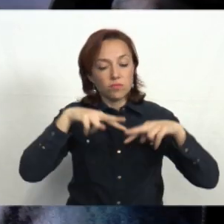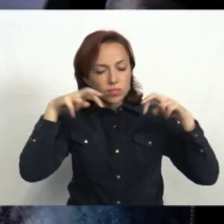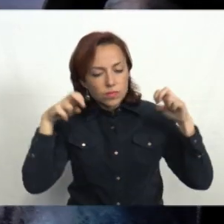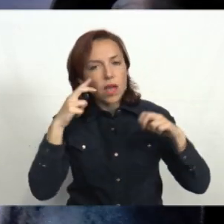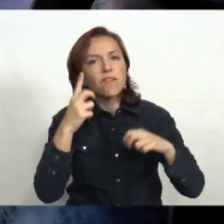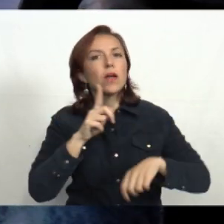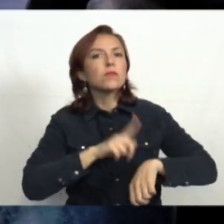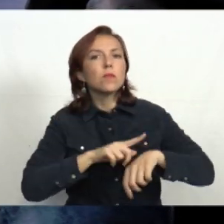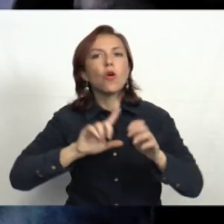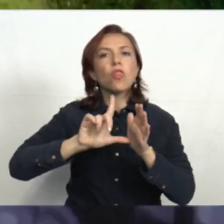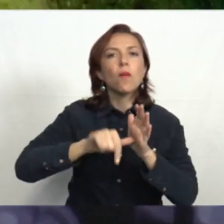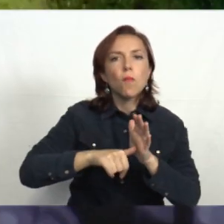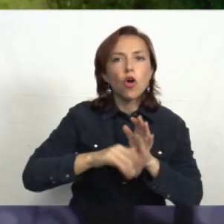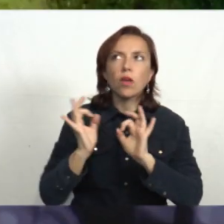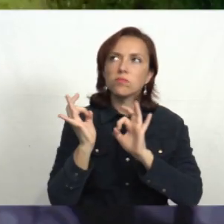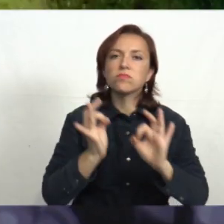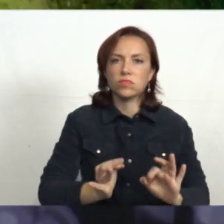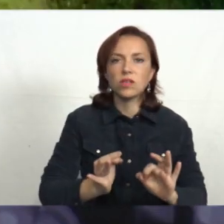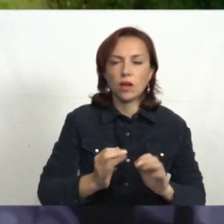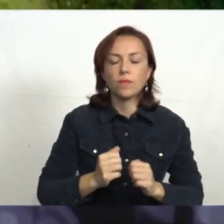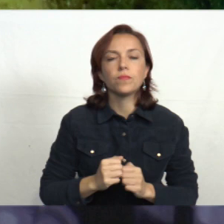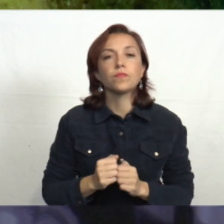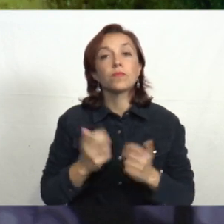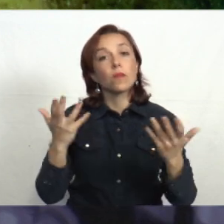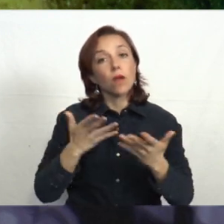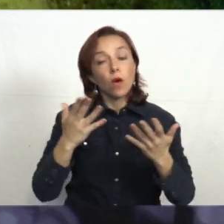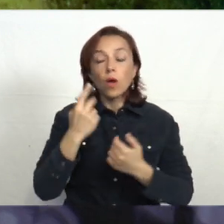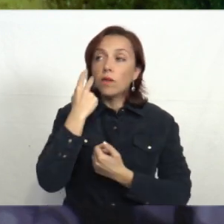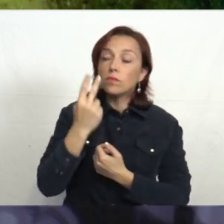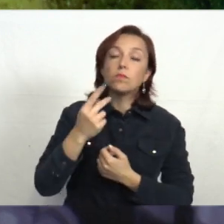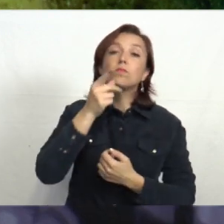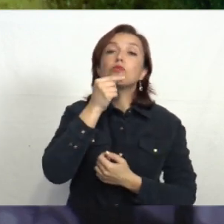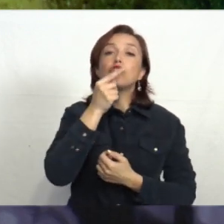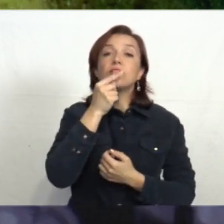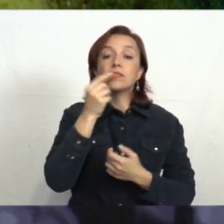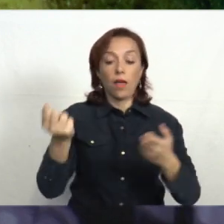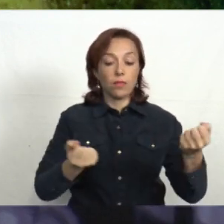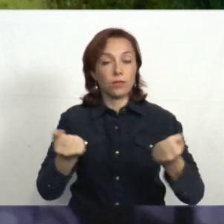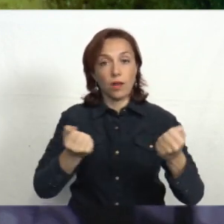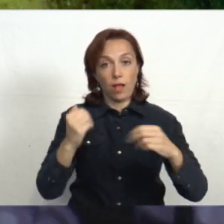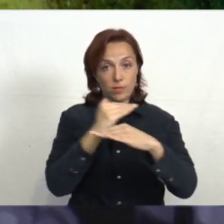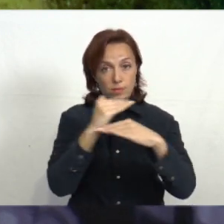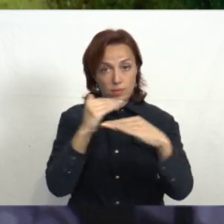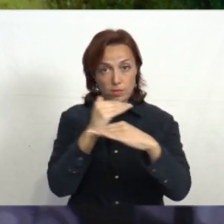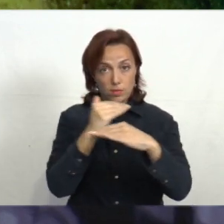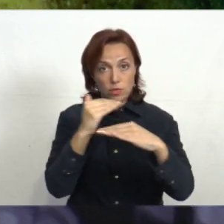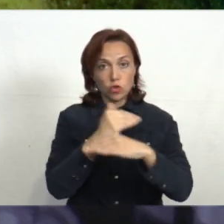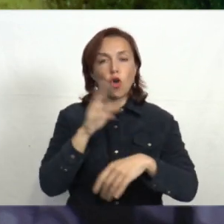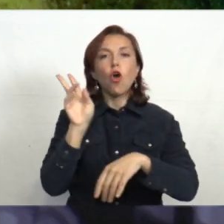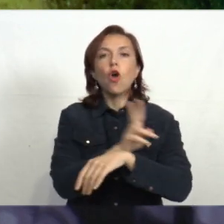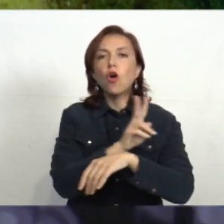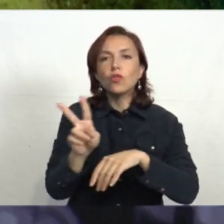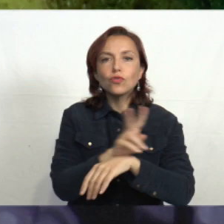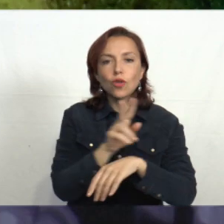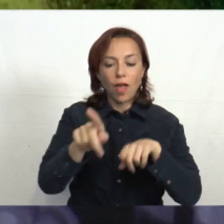dar la respuesta. En el siguiente informe vamos a conocer cómo la Policía Nacional de Tránsito viene trabajando para contrarrestar las carreras